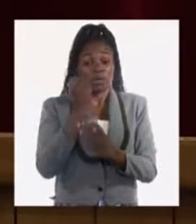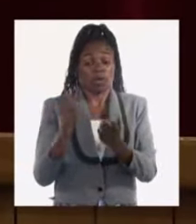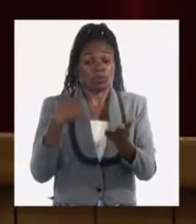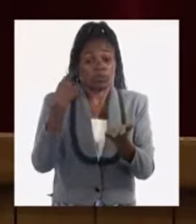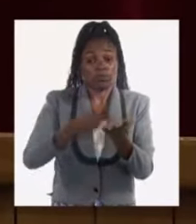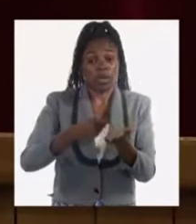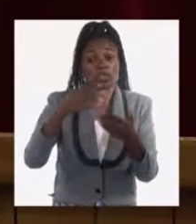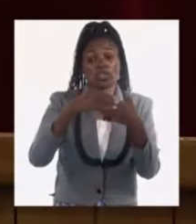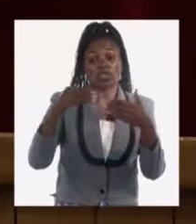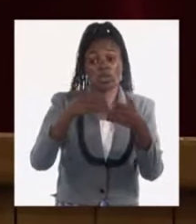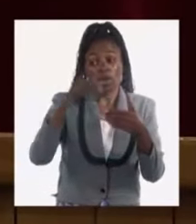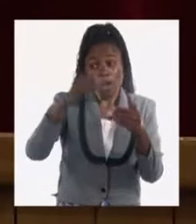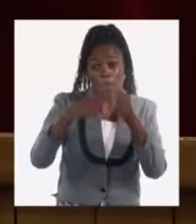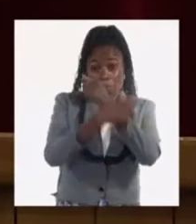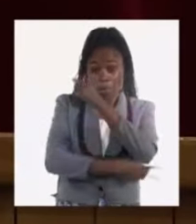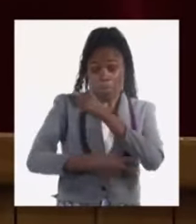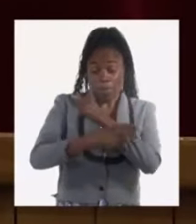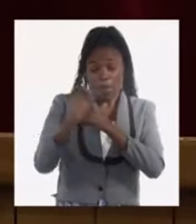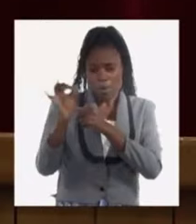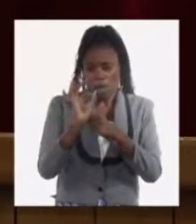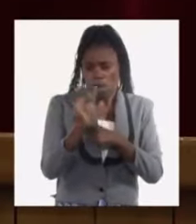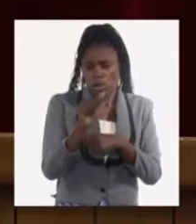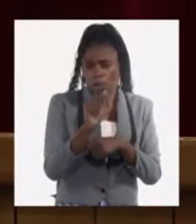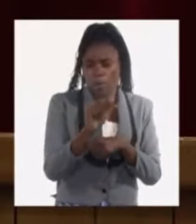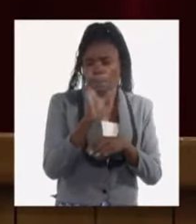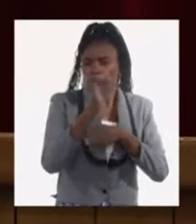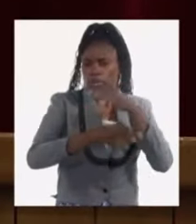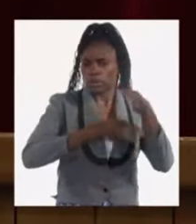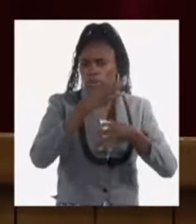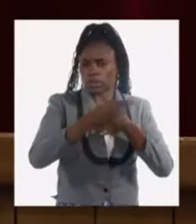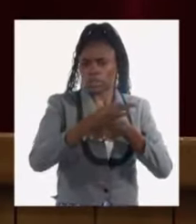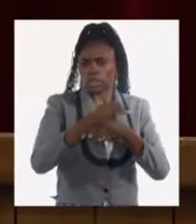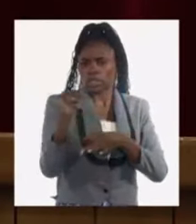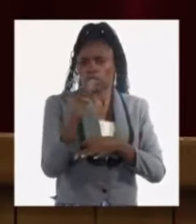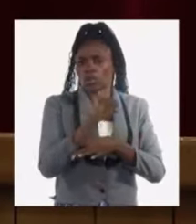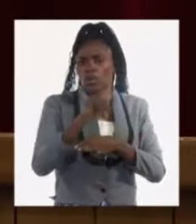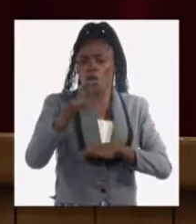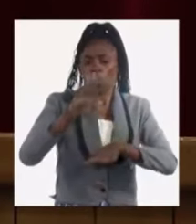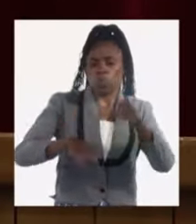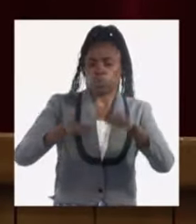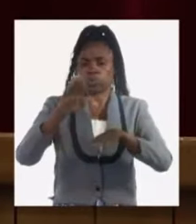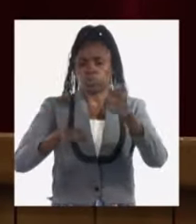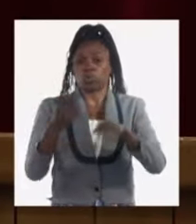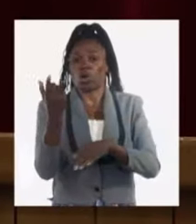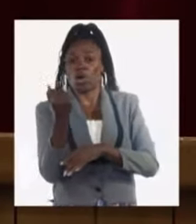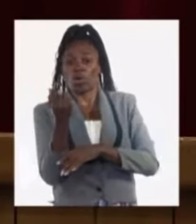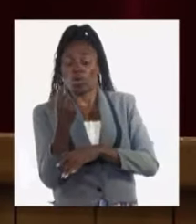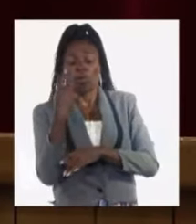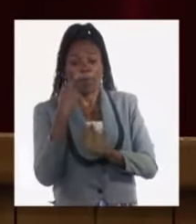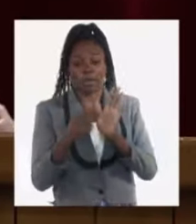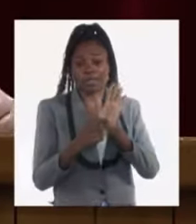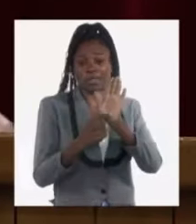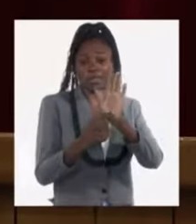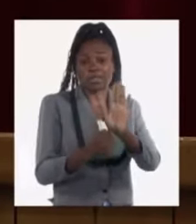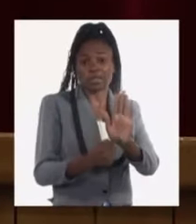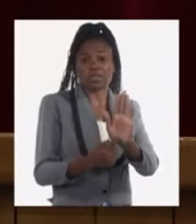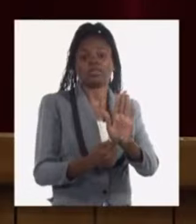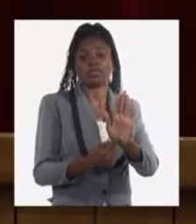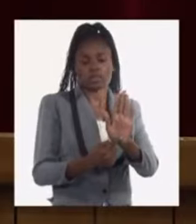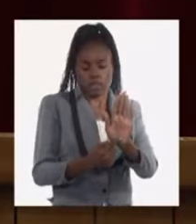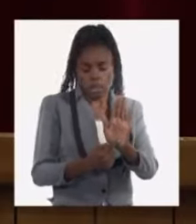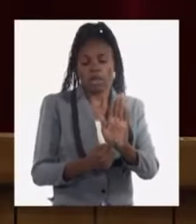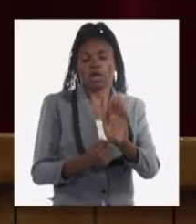divisas del país, nos vamos a referir a ello también, y los desequilibrios macroeconómicos que están presentes en el